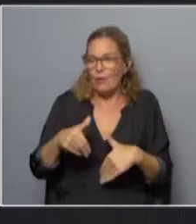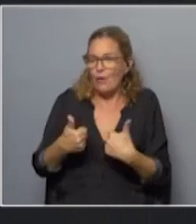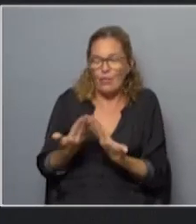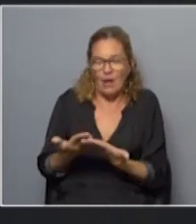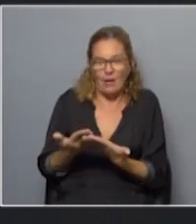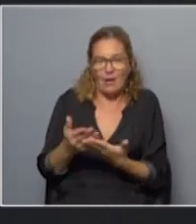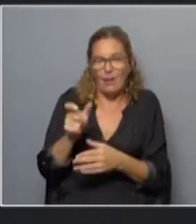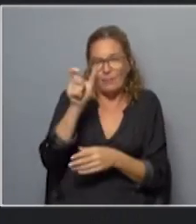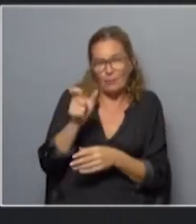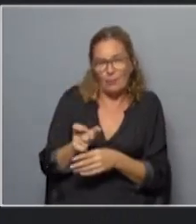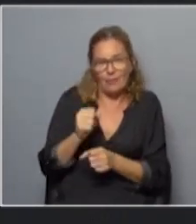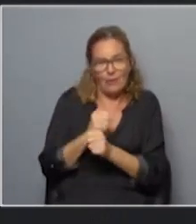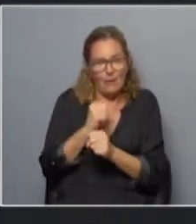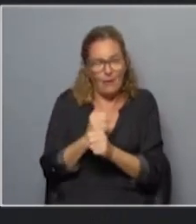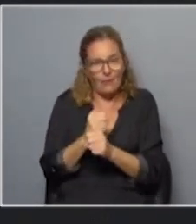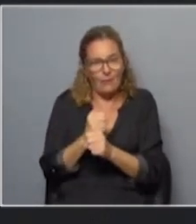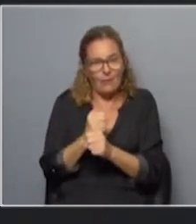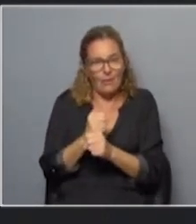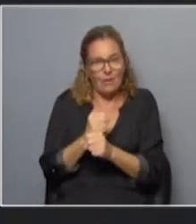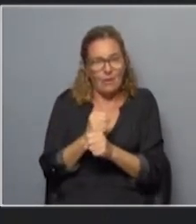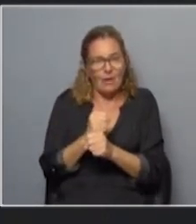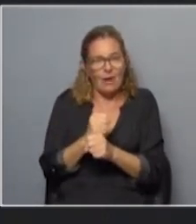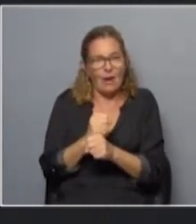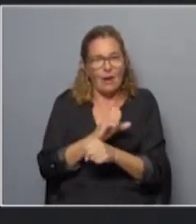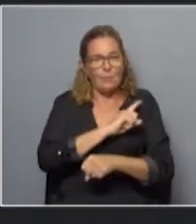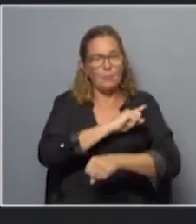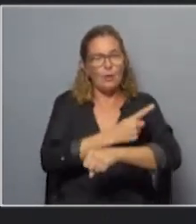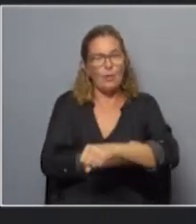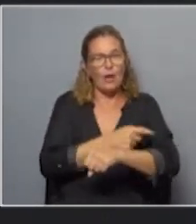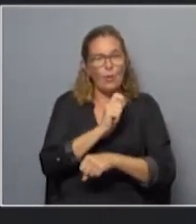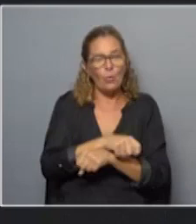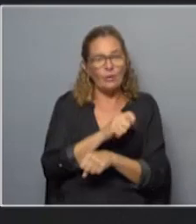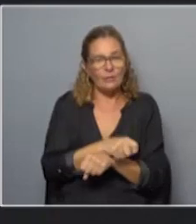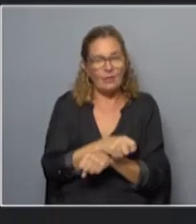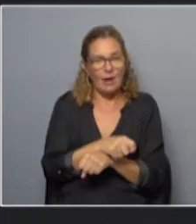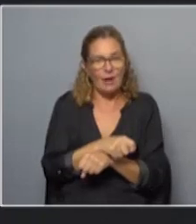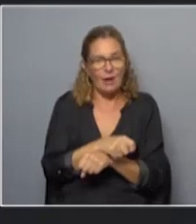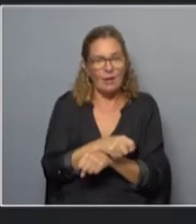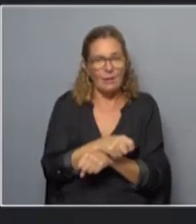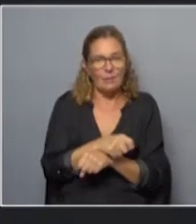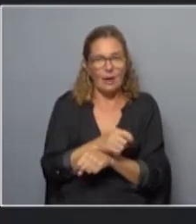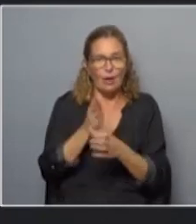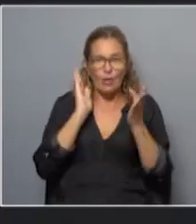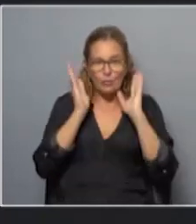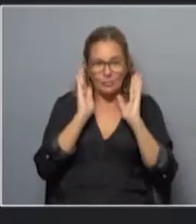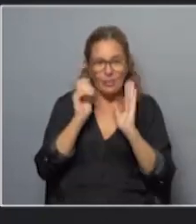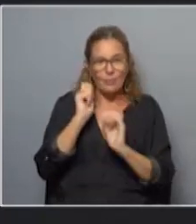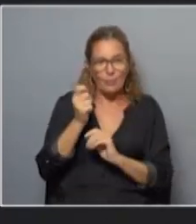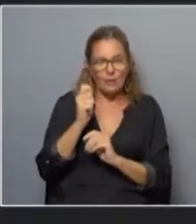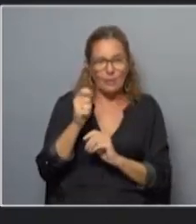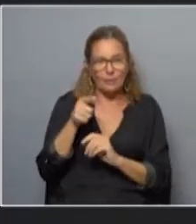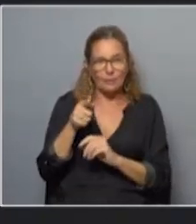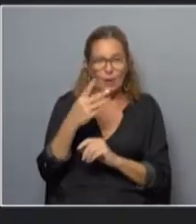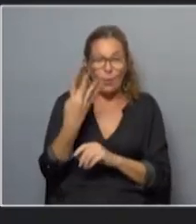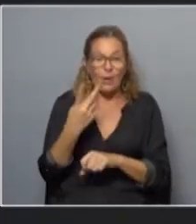humanos al Poder Judicial para contratar los defensores públicos para tener en estas